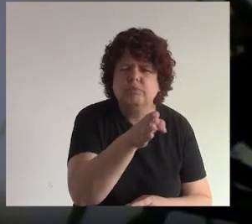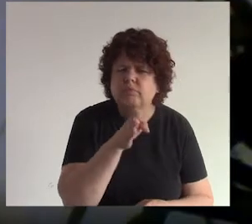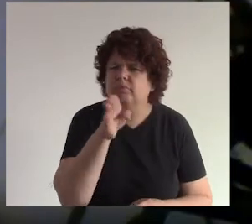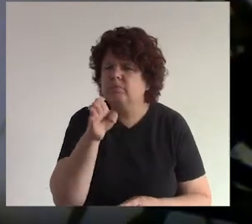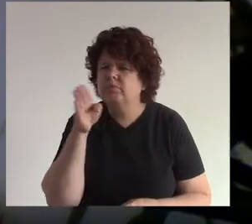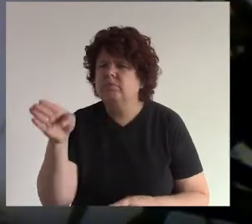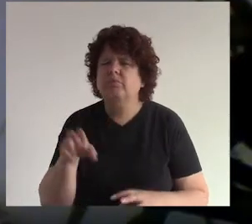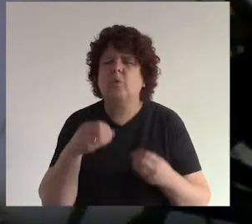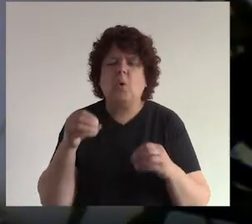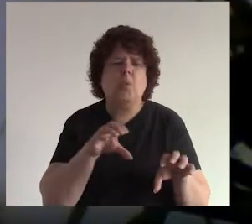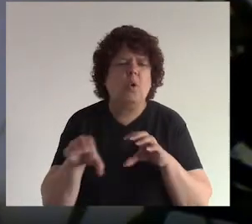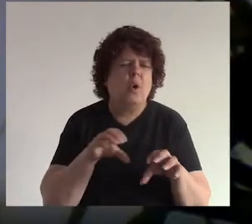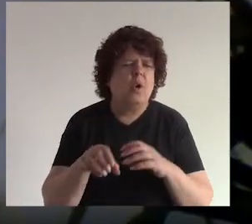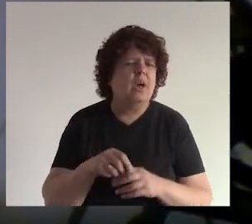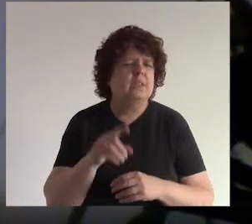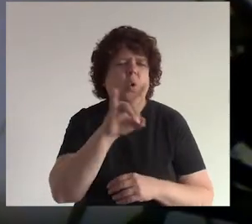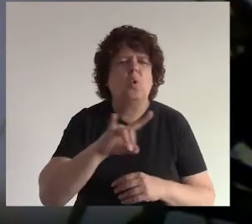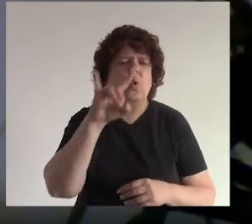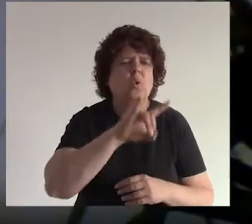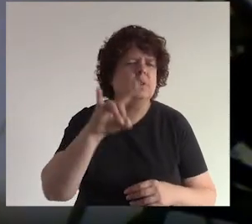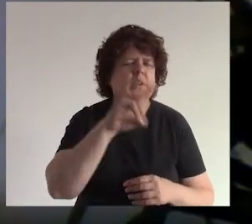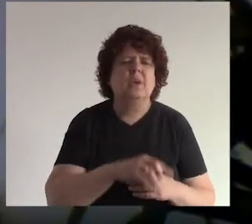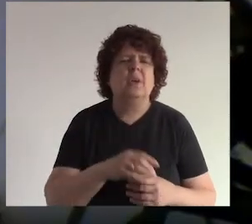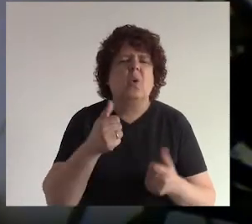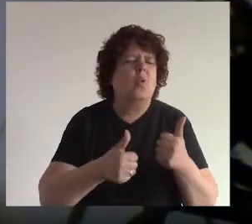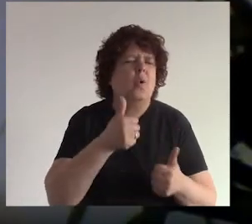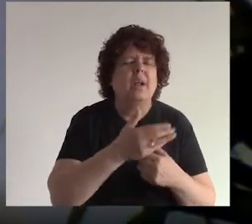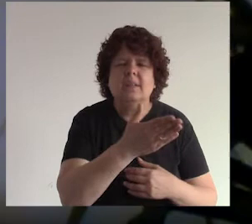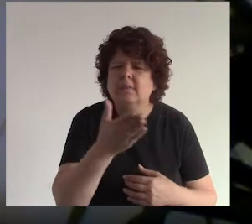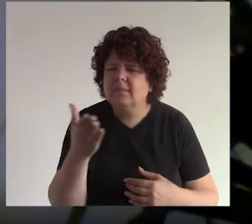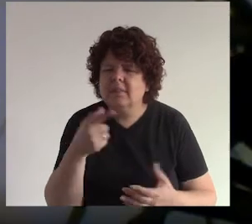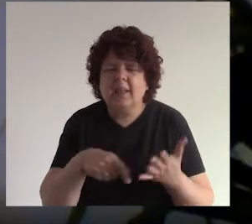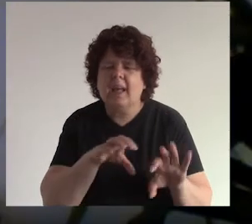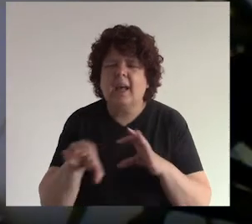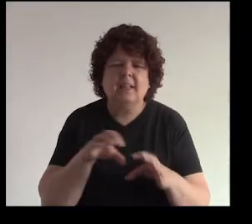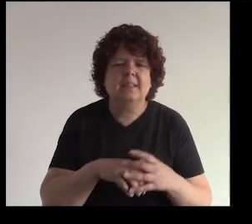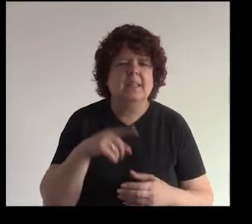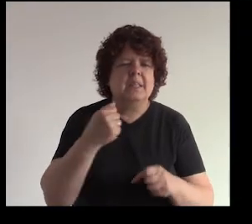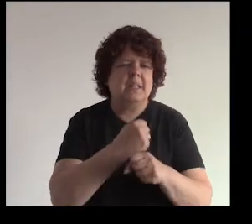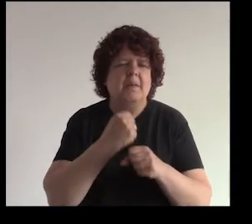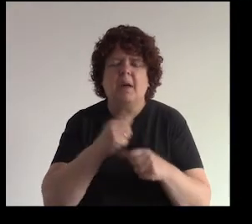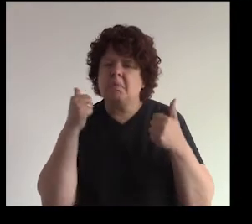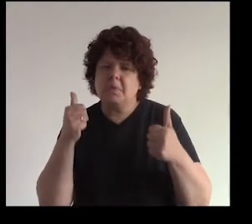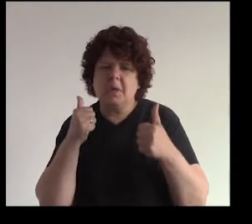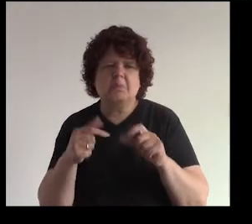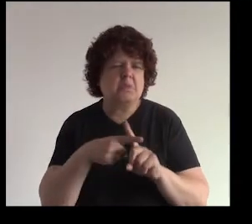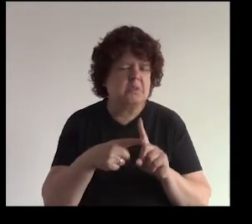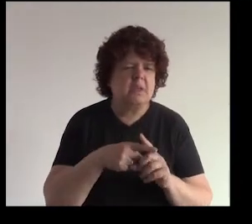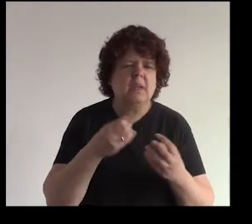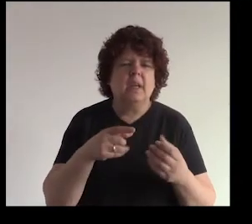y ver cómo ellos están manejando su marketing con sus clientes ¿no? qué están haciendo ellos que les funciona